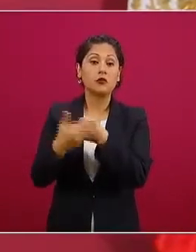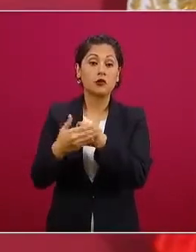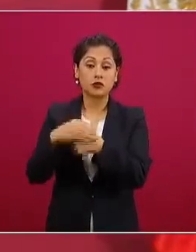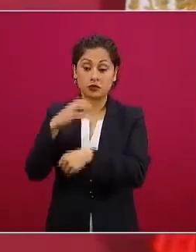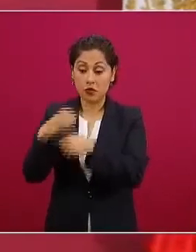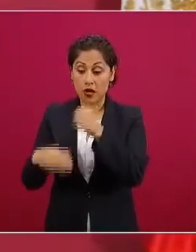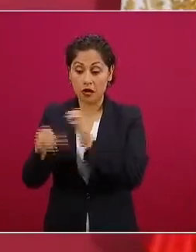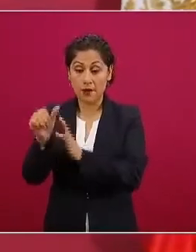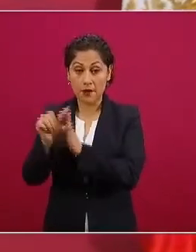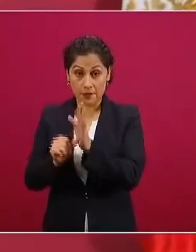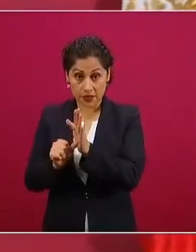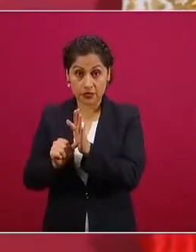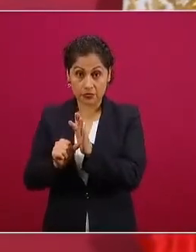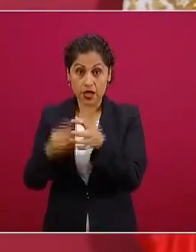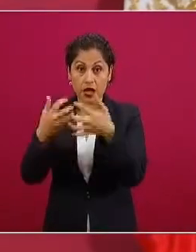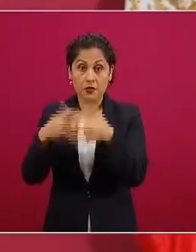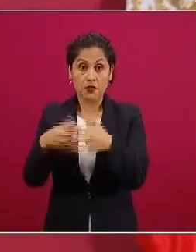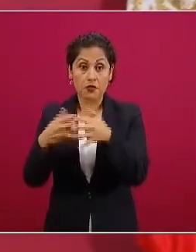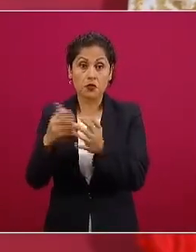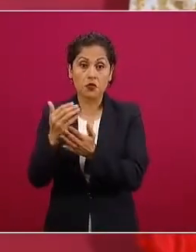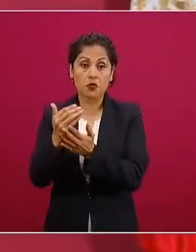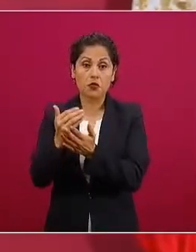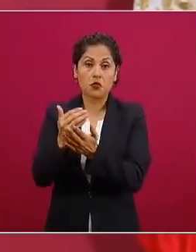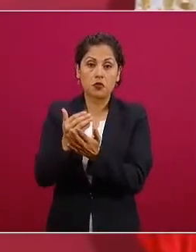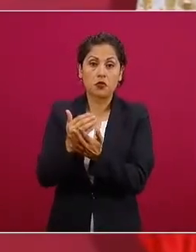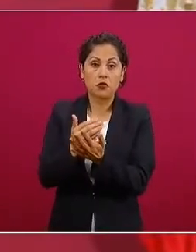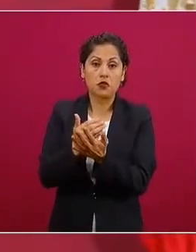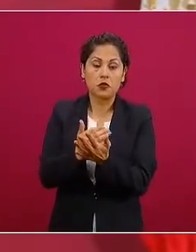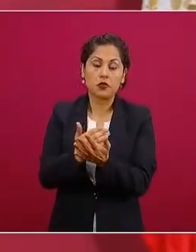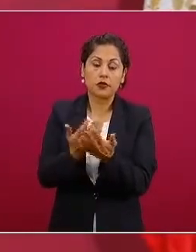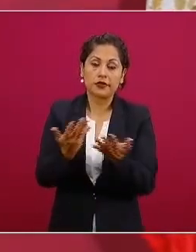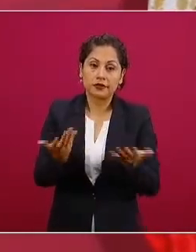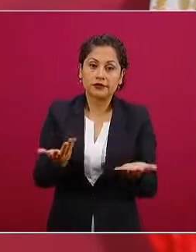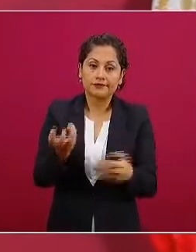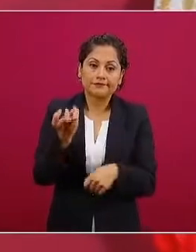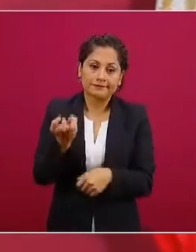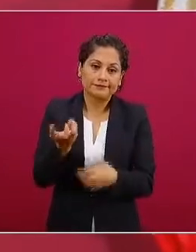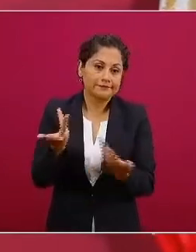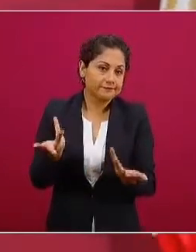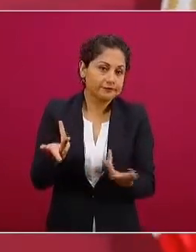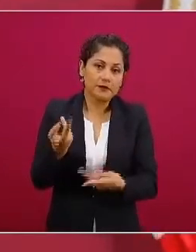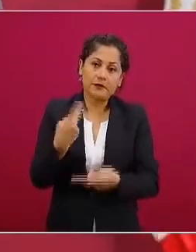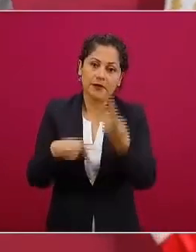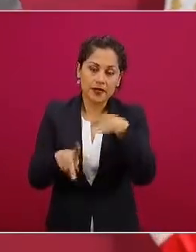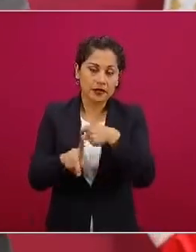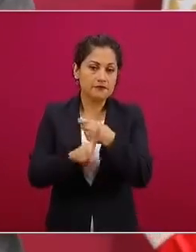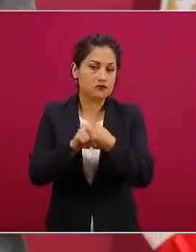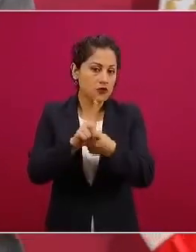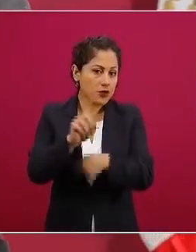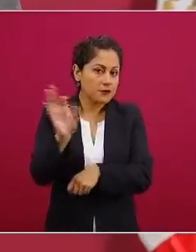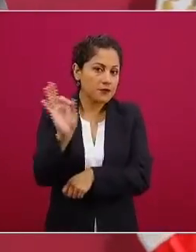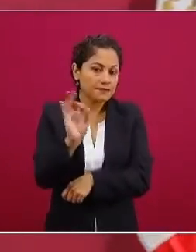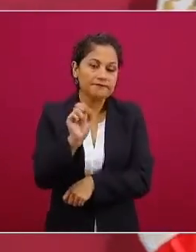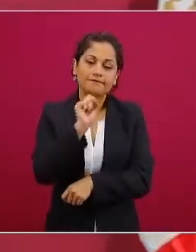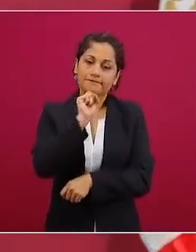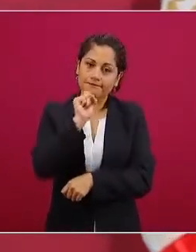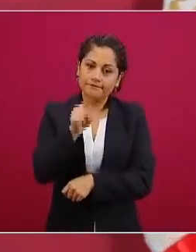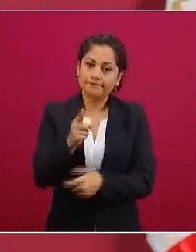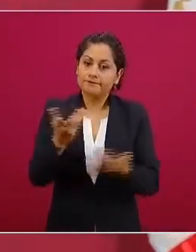y eso tiene que tener algún efecto. De todas maneras, nosotros